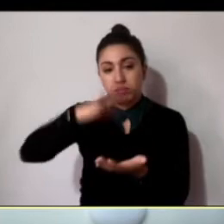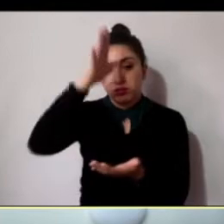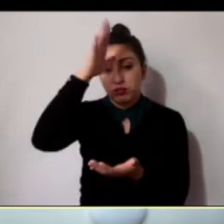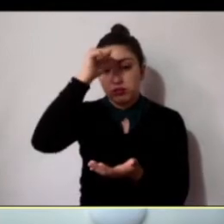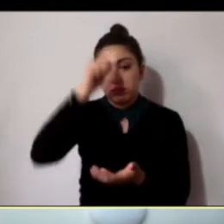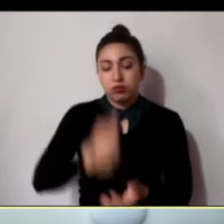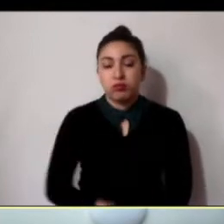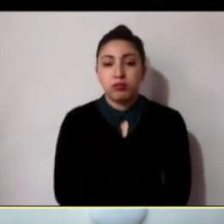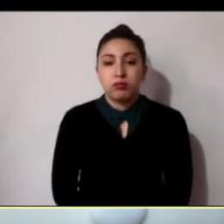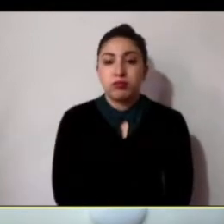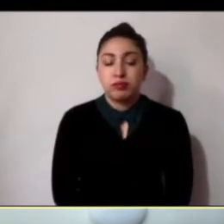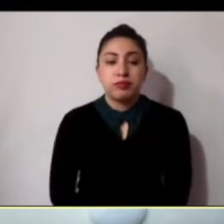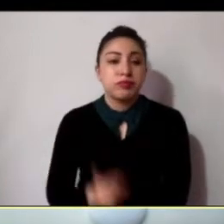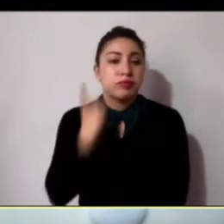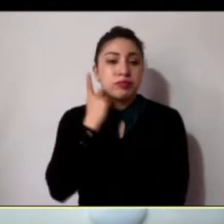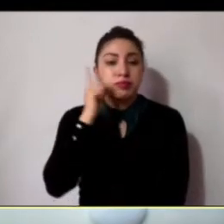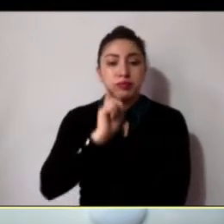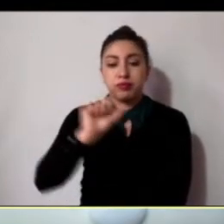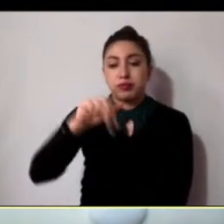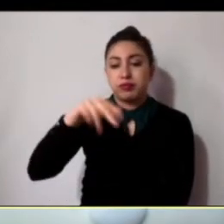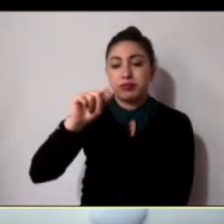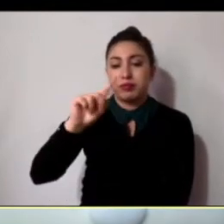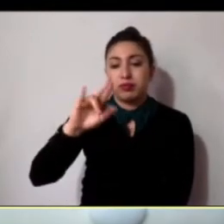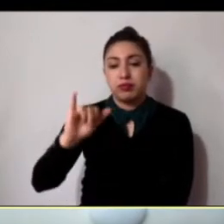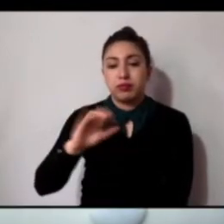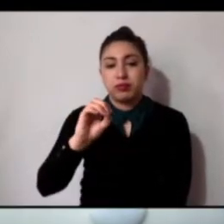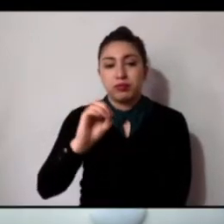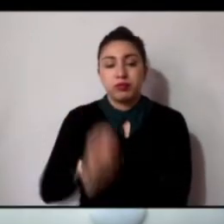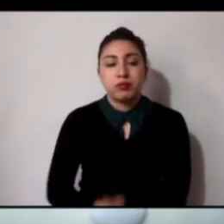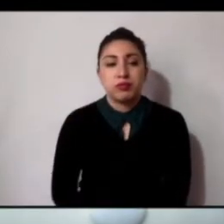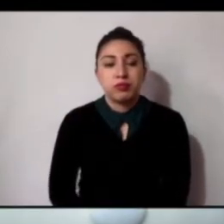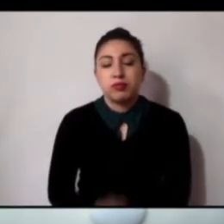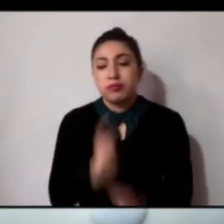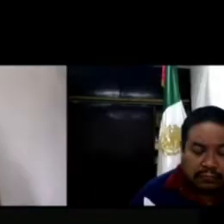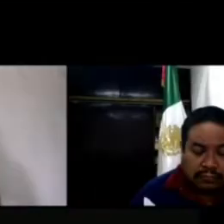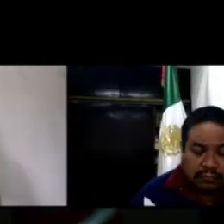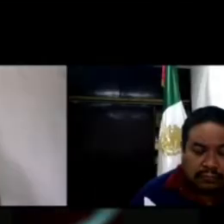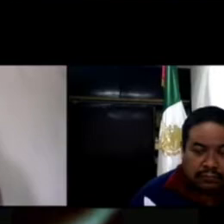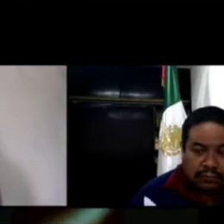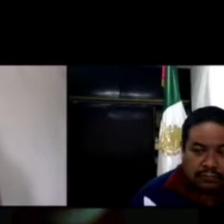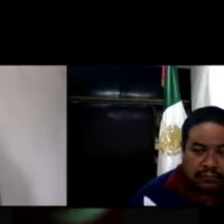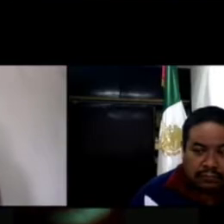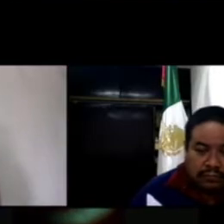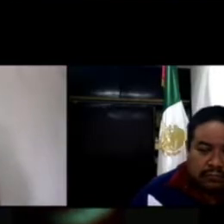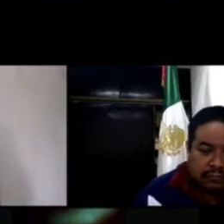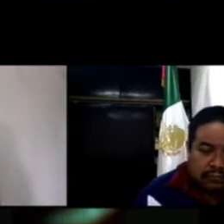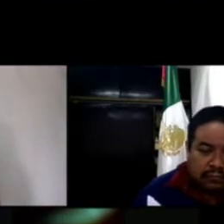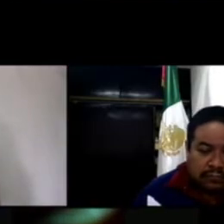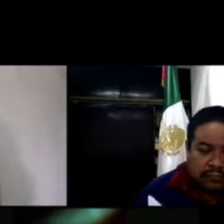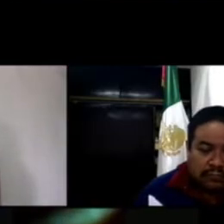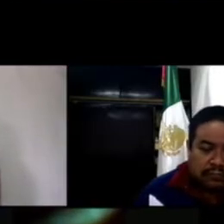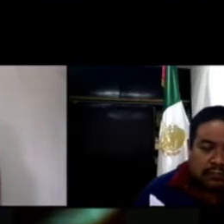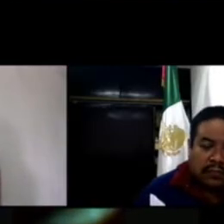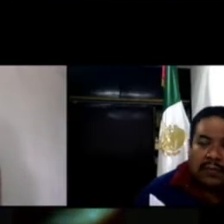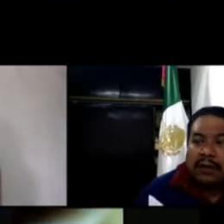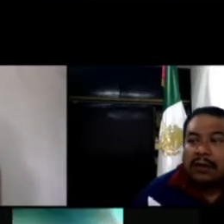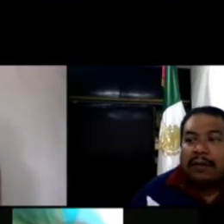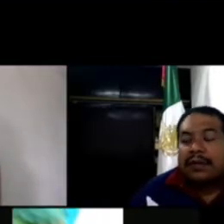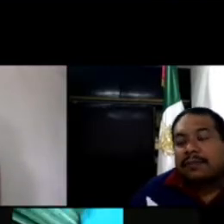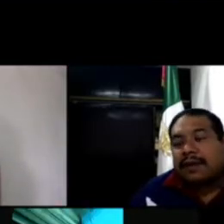nominada. Diputada Ana Hernández Trejo. Ana Hernández, favor. Diputado José Martín Padilla Sánchez.